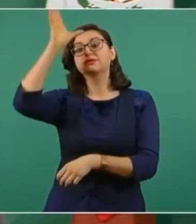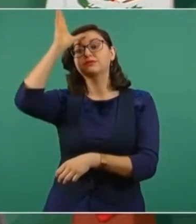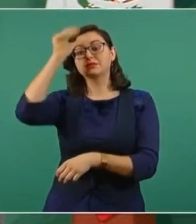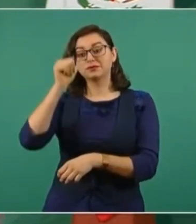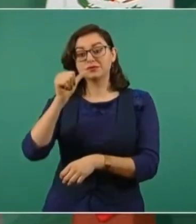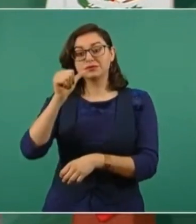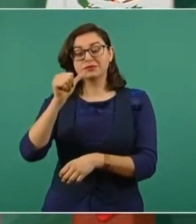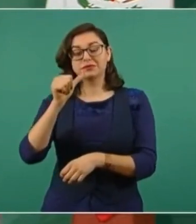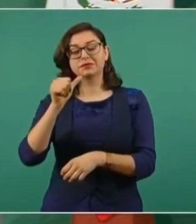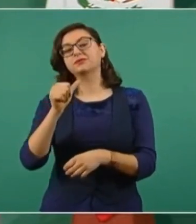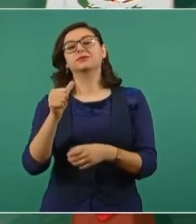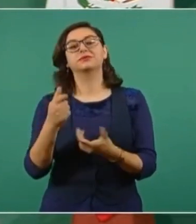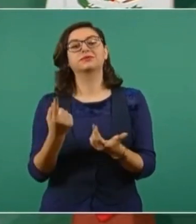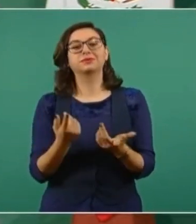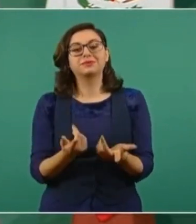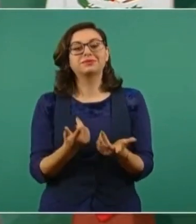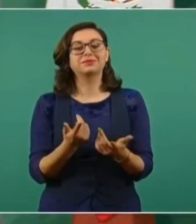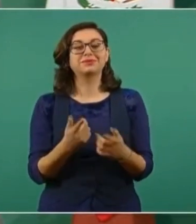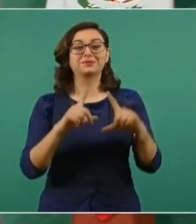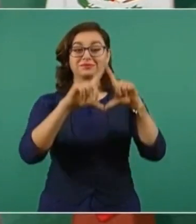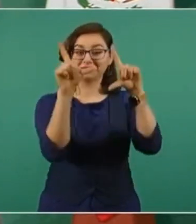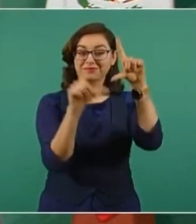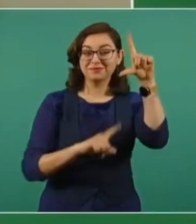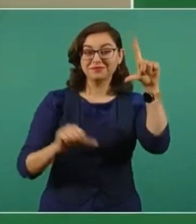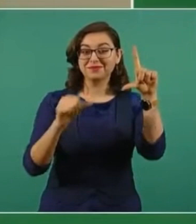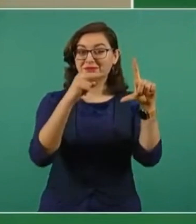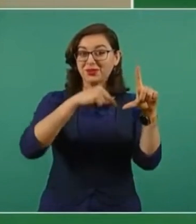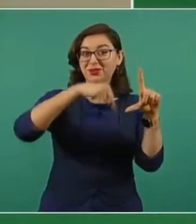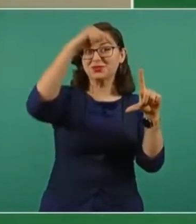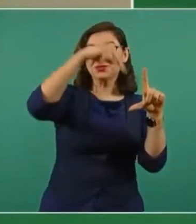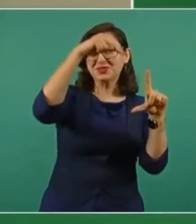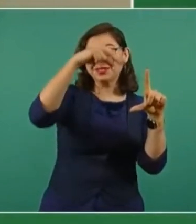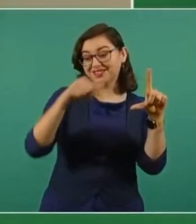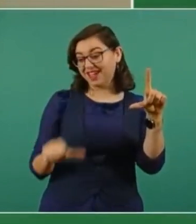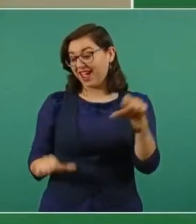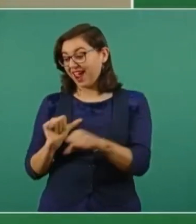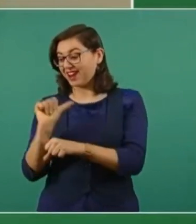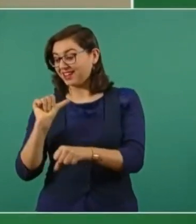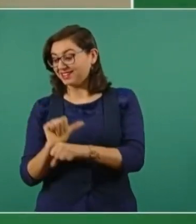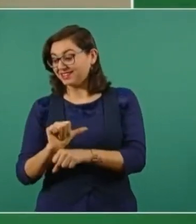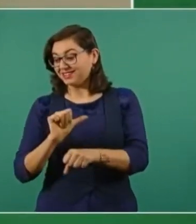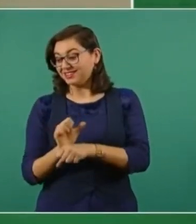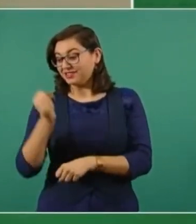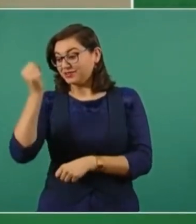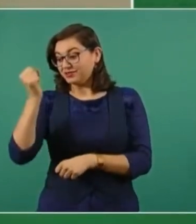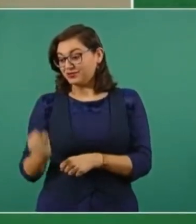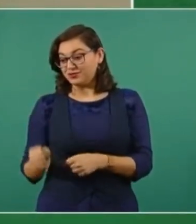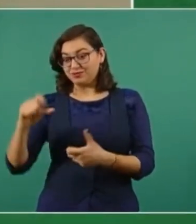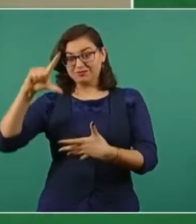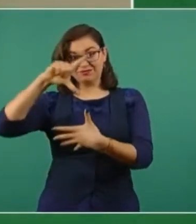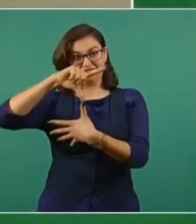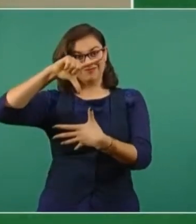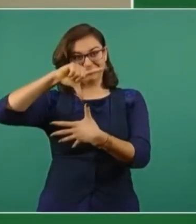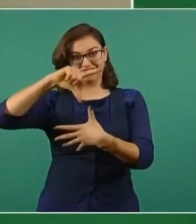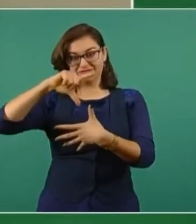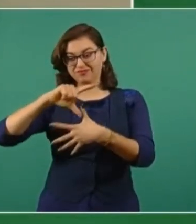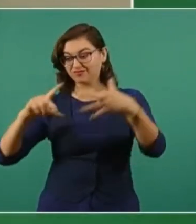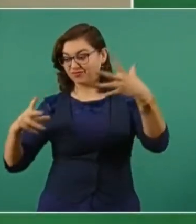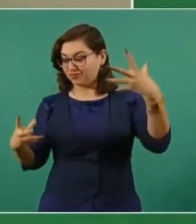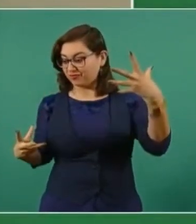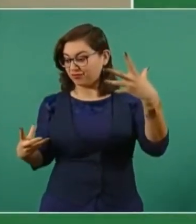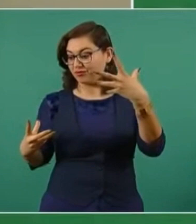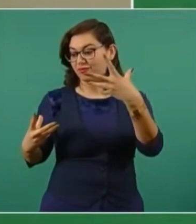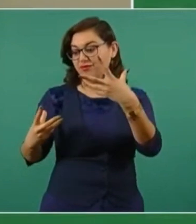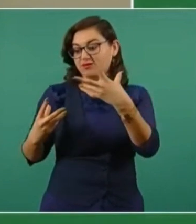y donde termina en el sur la América Latina, ese acuerdo lo que va a permitir es que mexicanos y argentinos